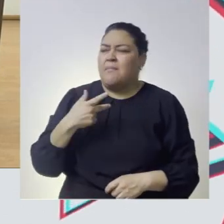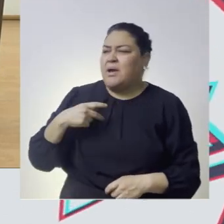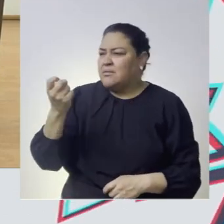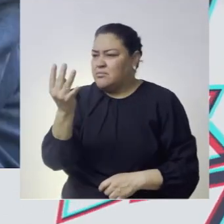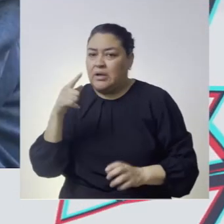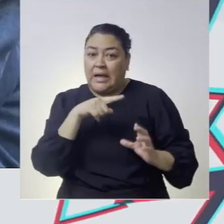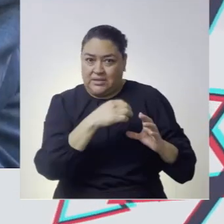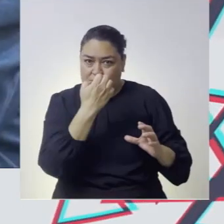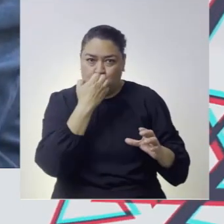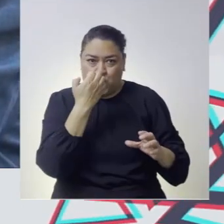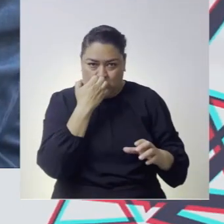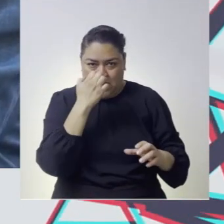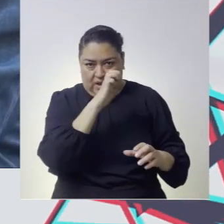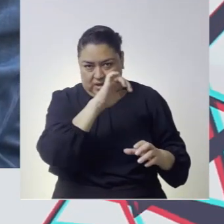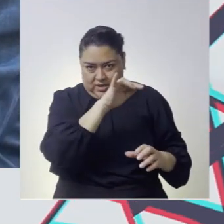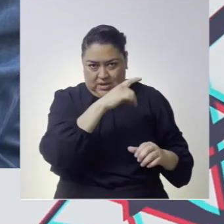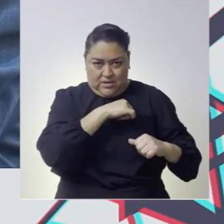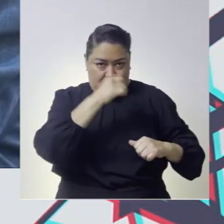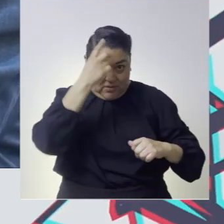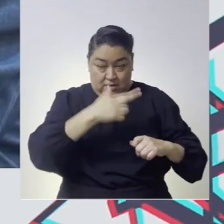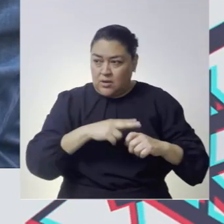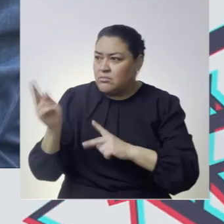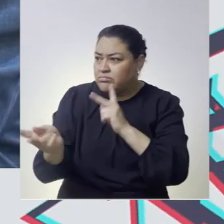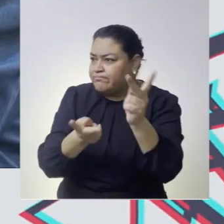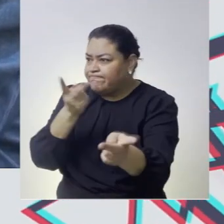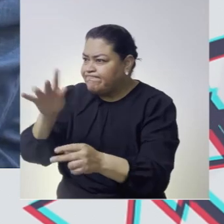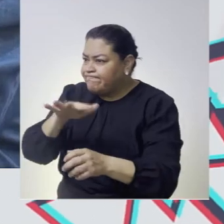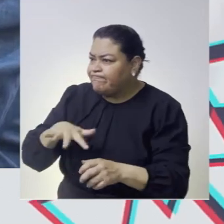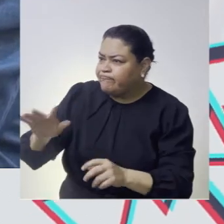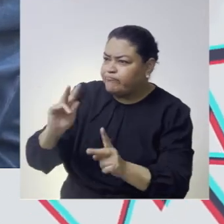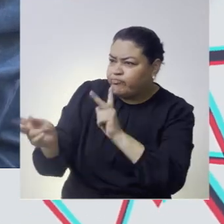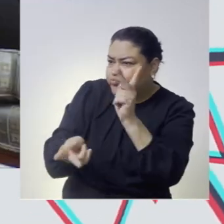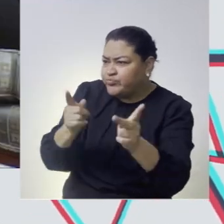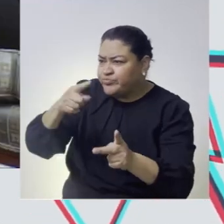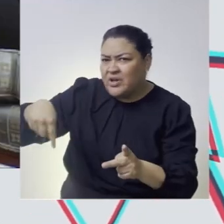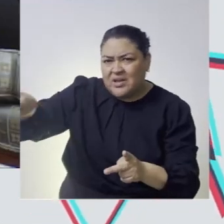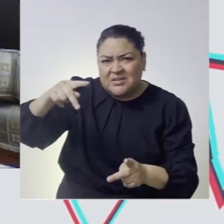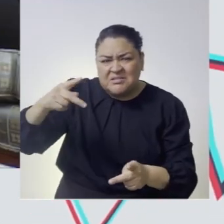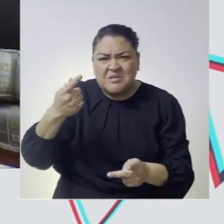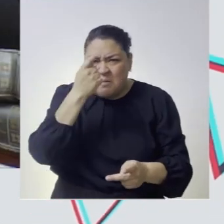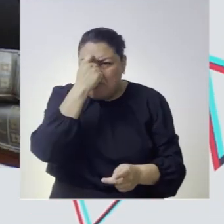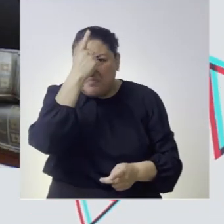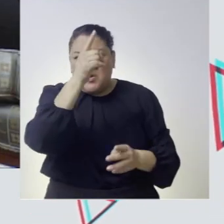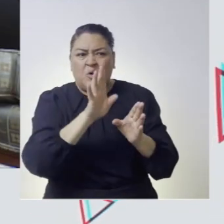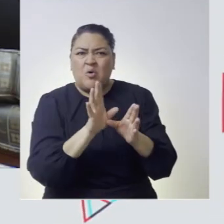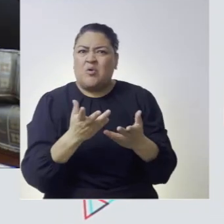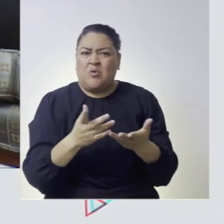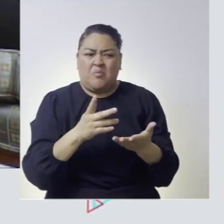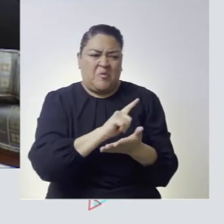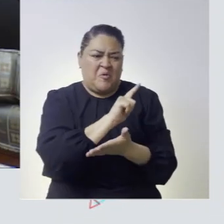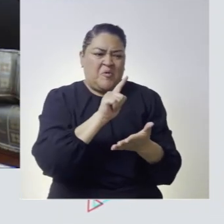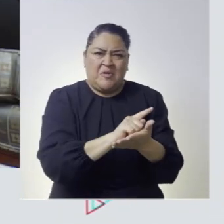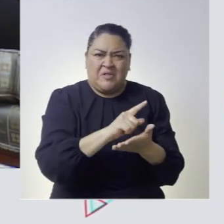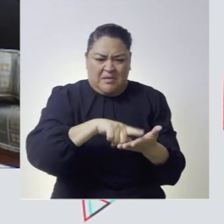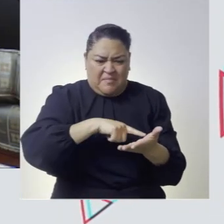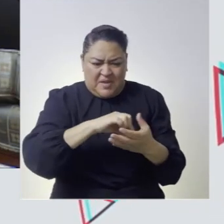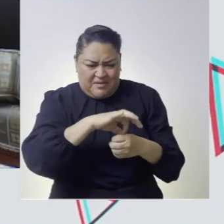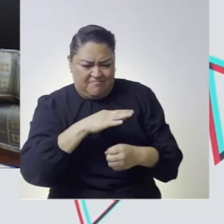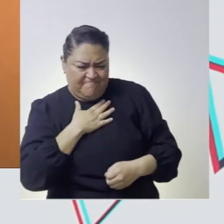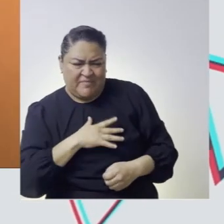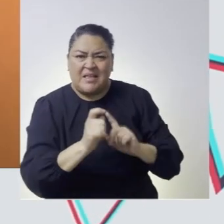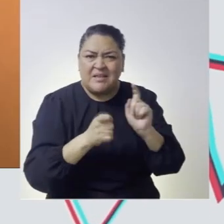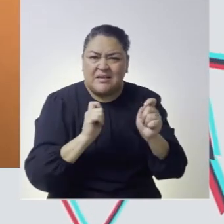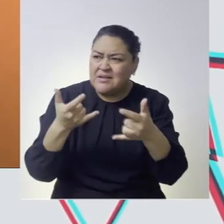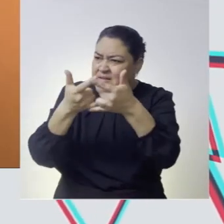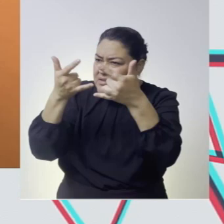escuela judicial electoral a diferentes personalidades que contribuyeron y contribuyen a forjar los principios fundacionales e históricos del